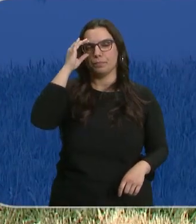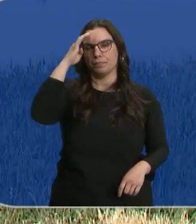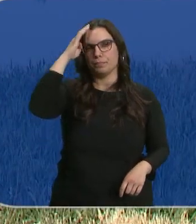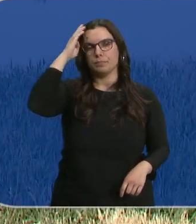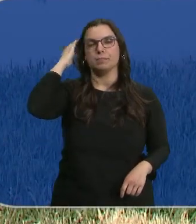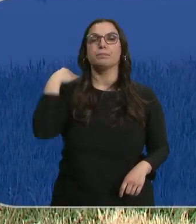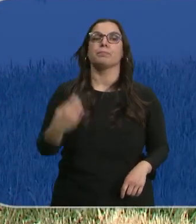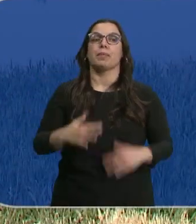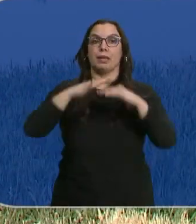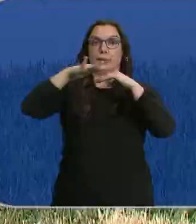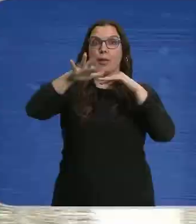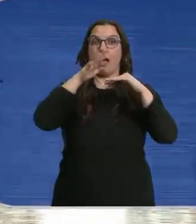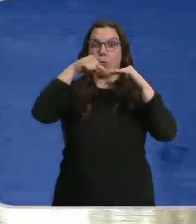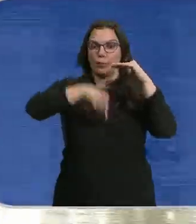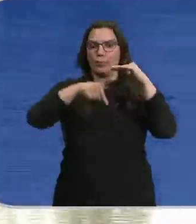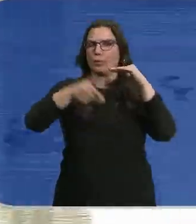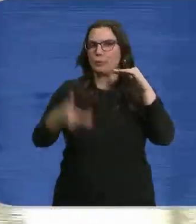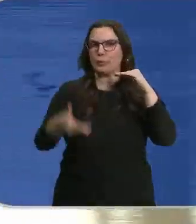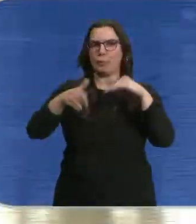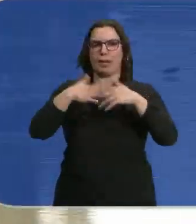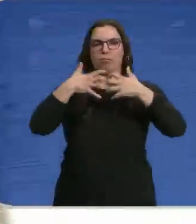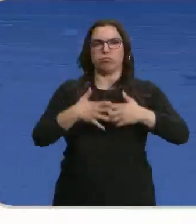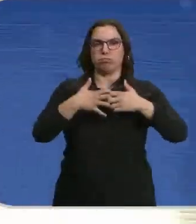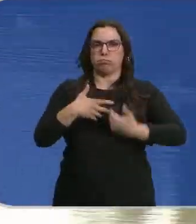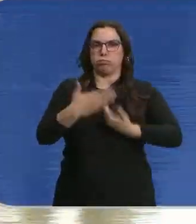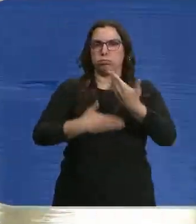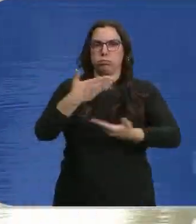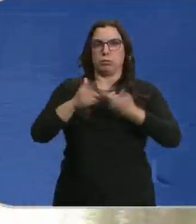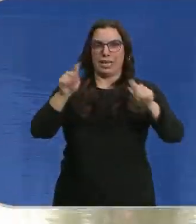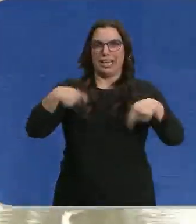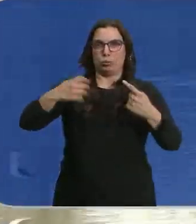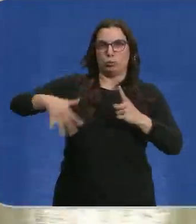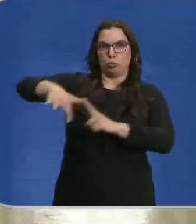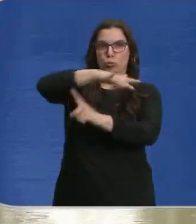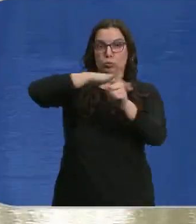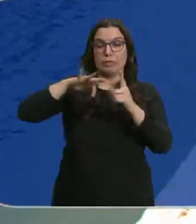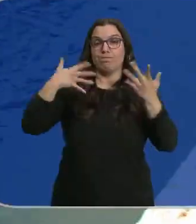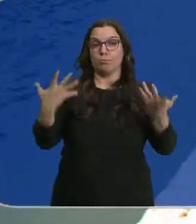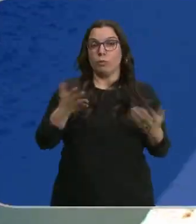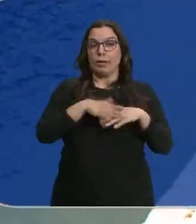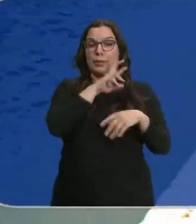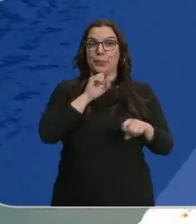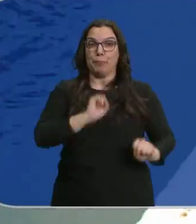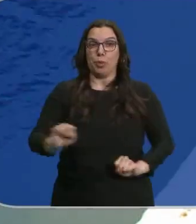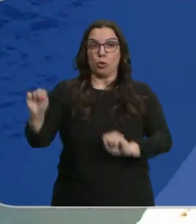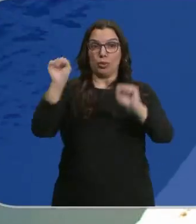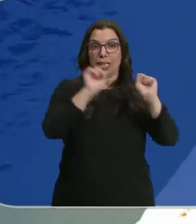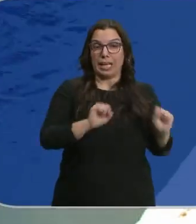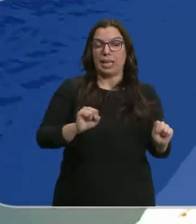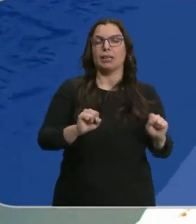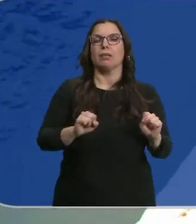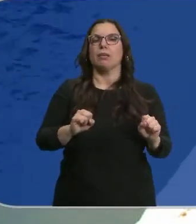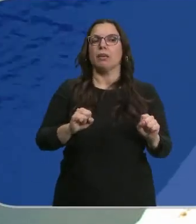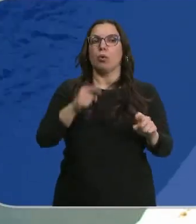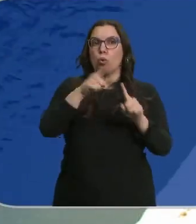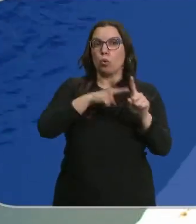Las aguas subterráneas son decisivas para el buen funcionamiento de los ecosistemas, por lo que ante la necesidad de protegerlas de la sobreexplotación